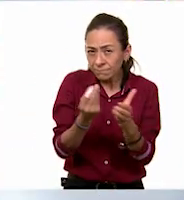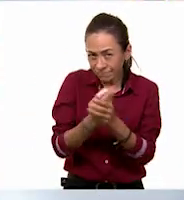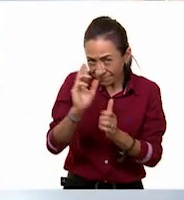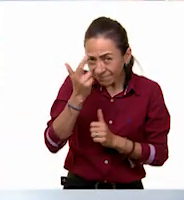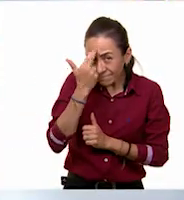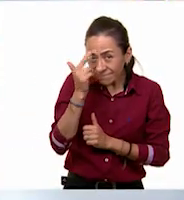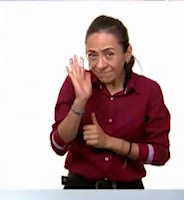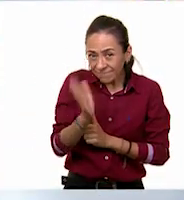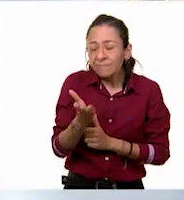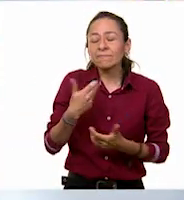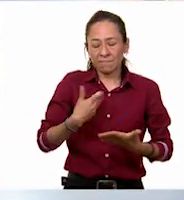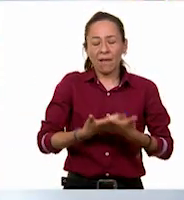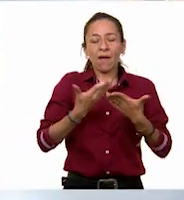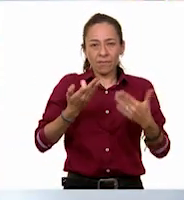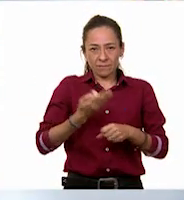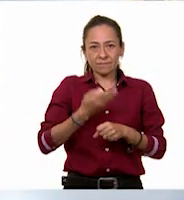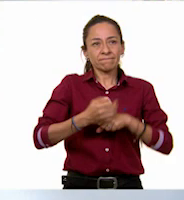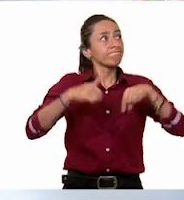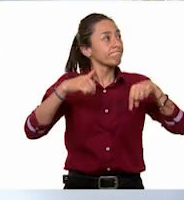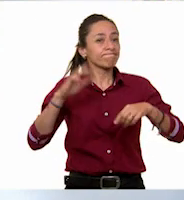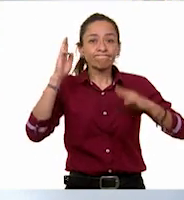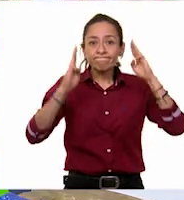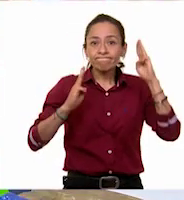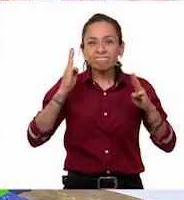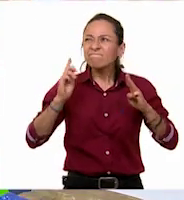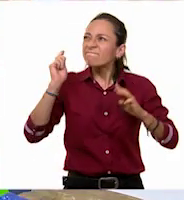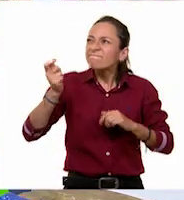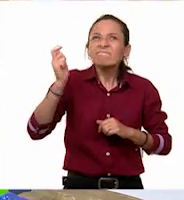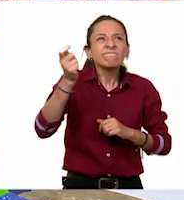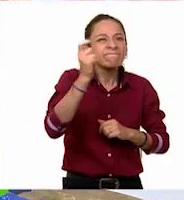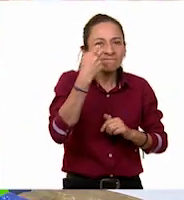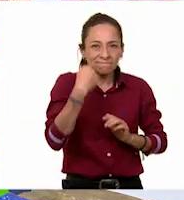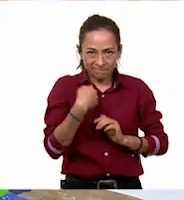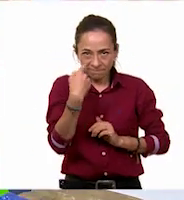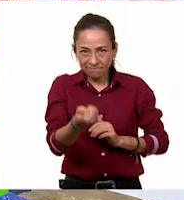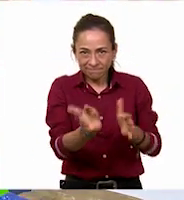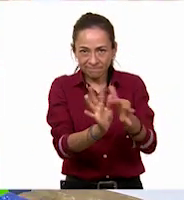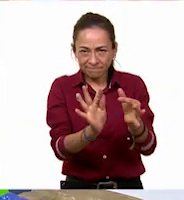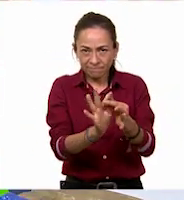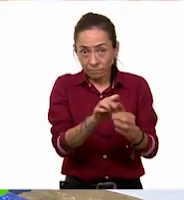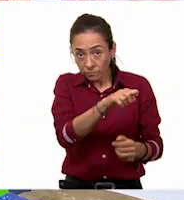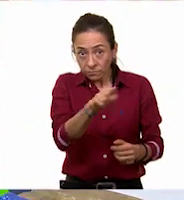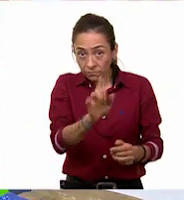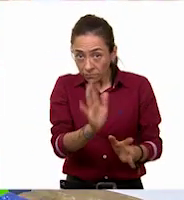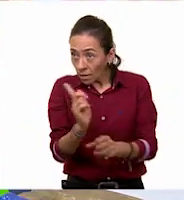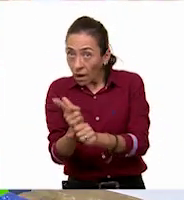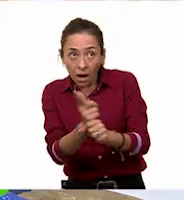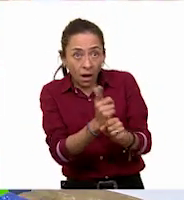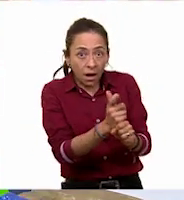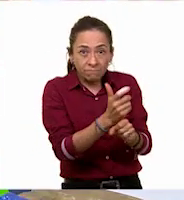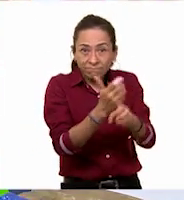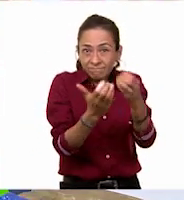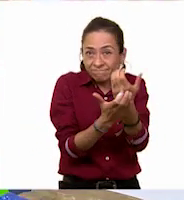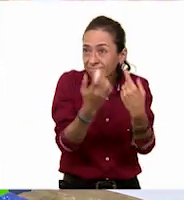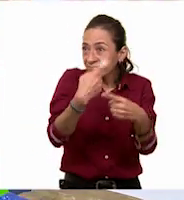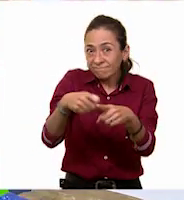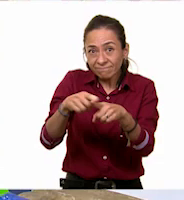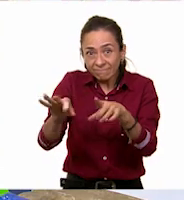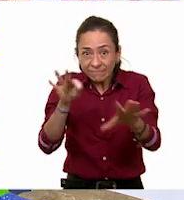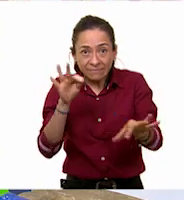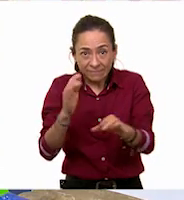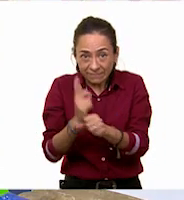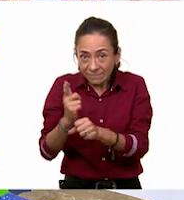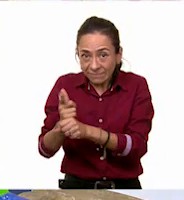de qué se trata nuestro museo. ¿Ustedes ya encontraron objetos? Si no han encontrado, no se